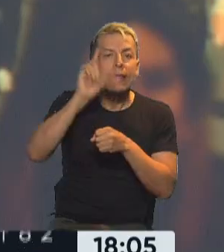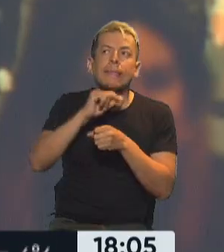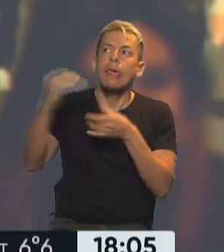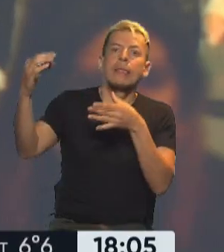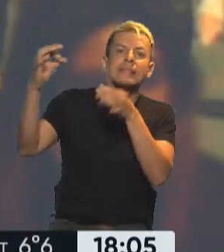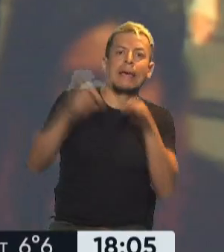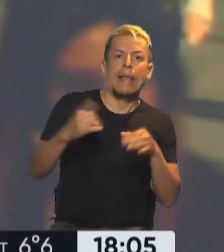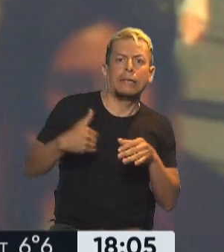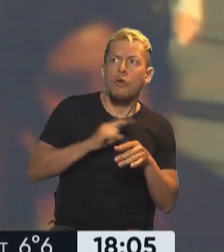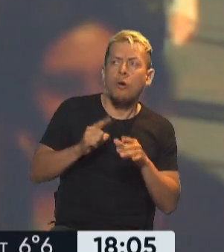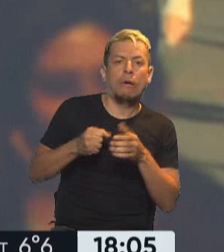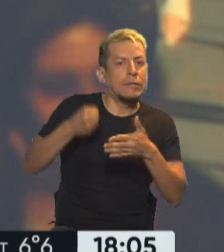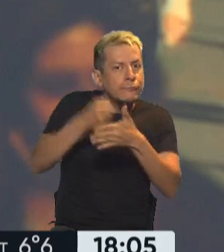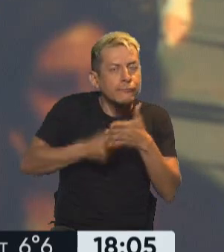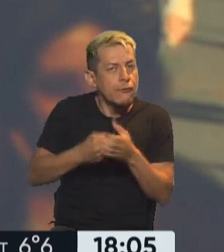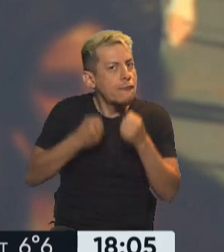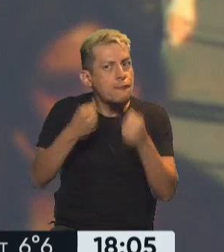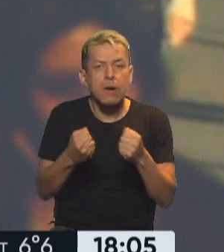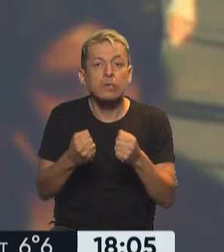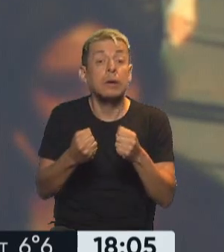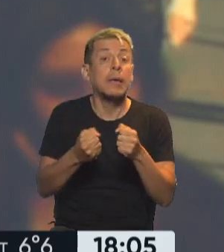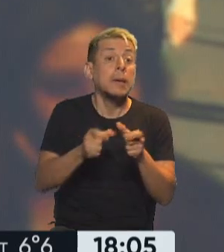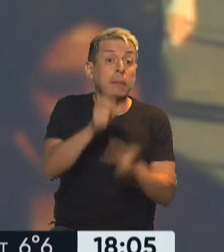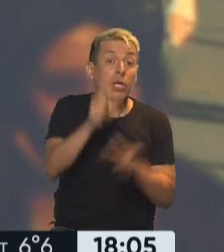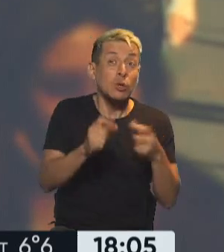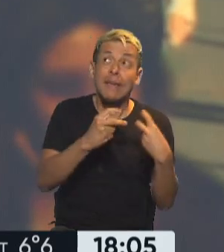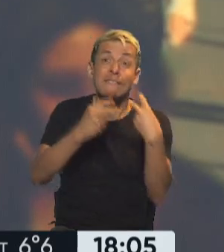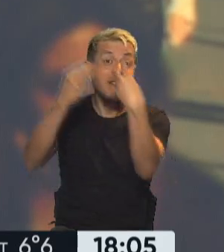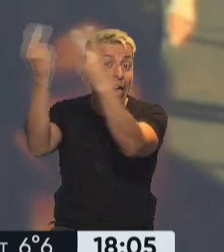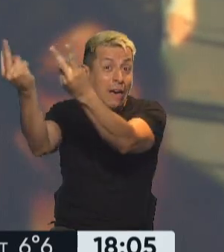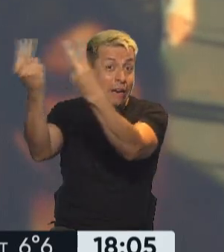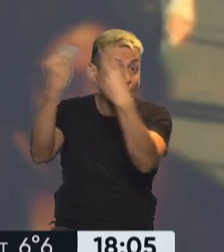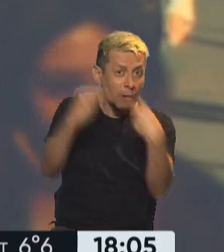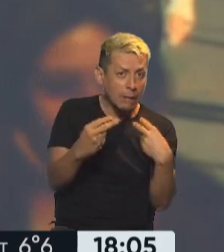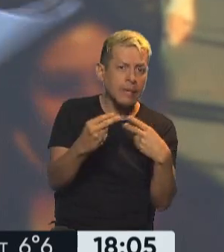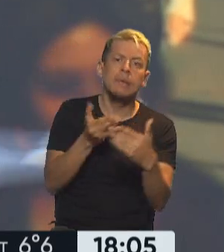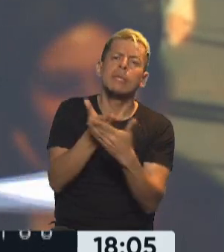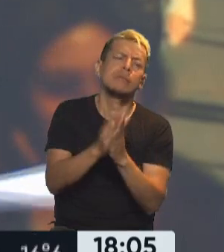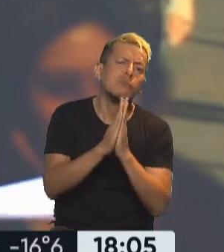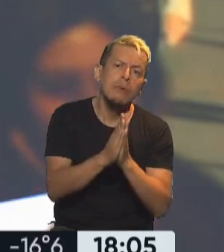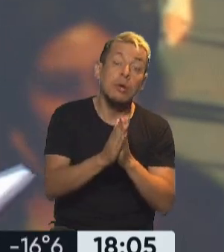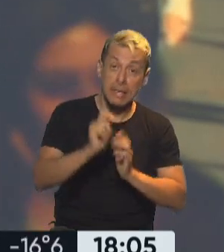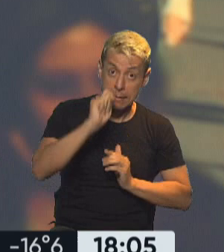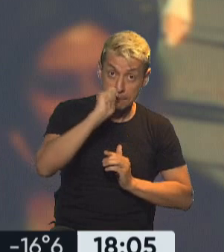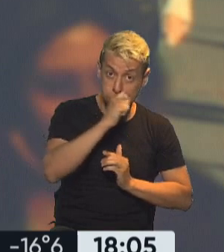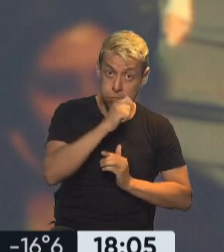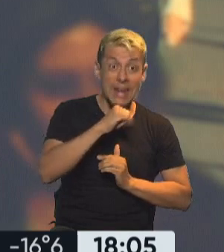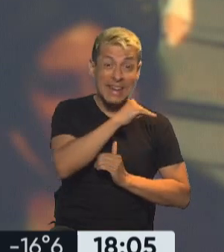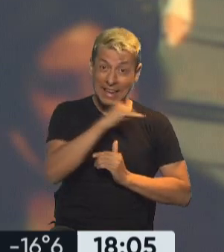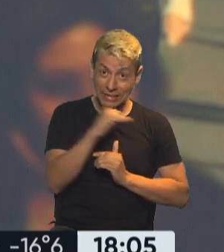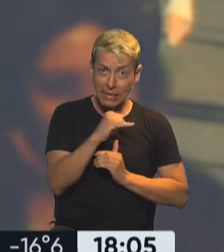Cuando se les pedía a todos los viajeros que llegaban del exterior que realizaran, por favor, después del PCR negativo,